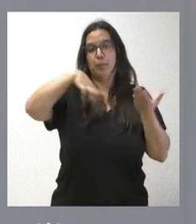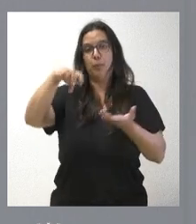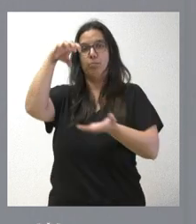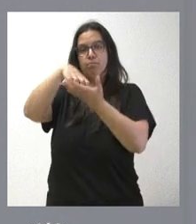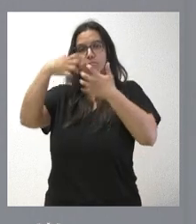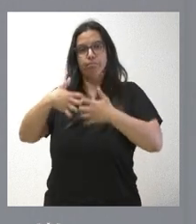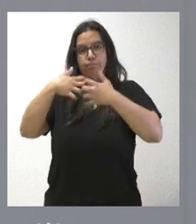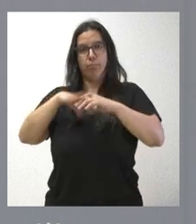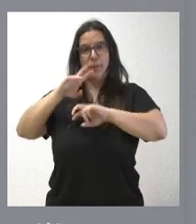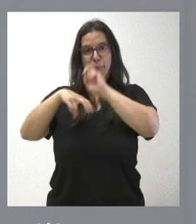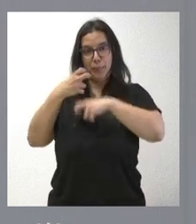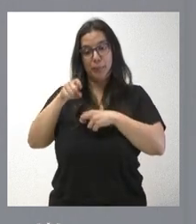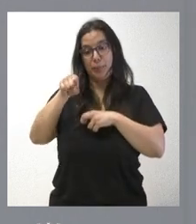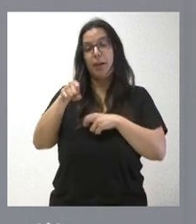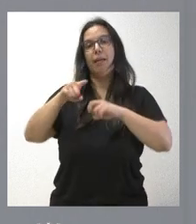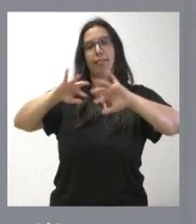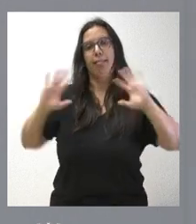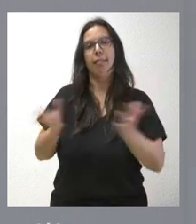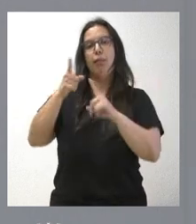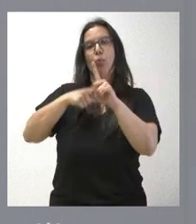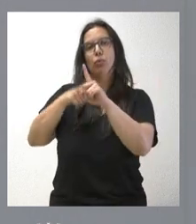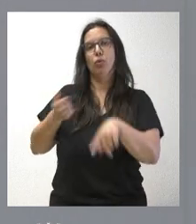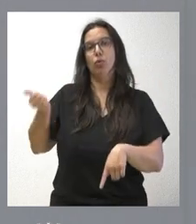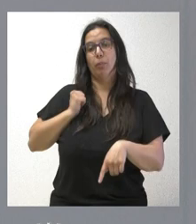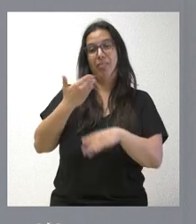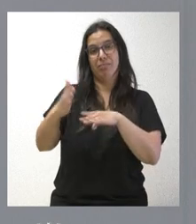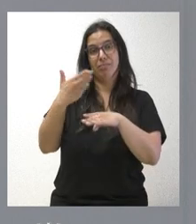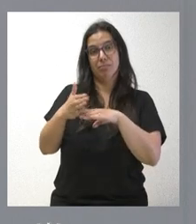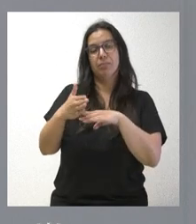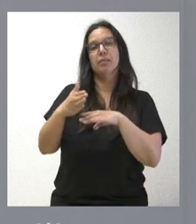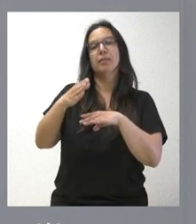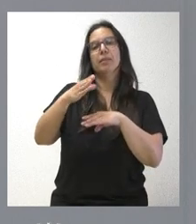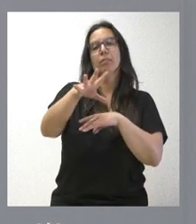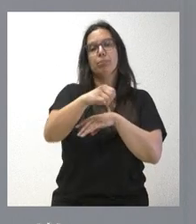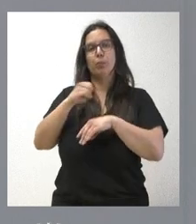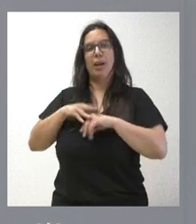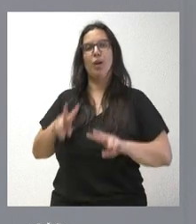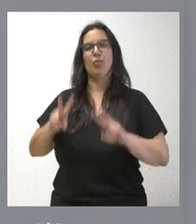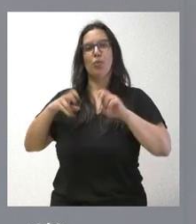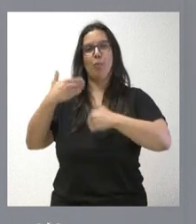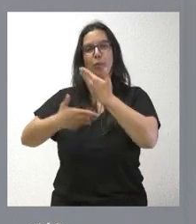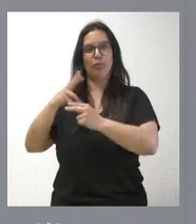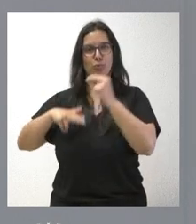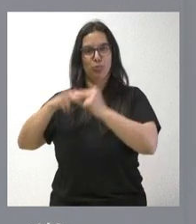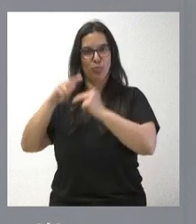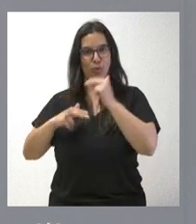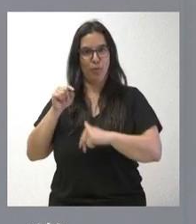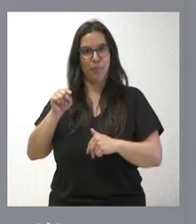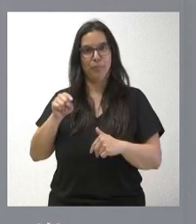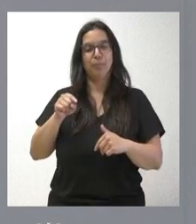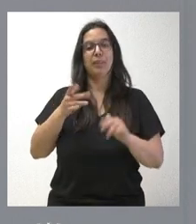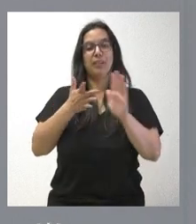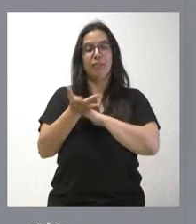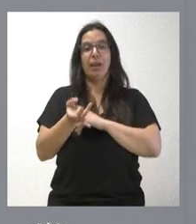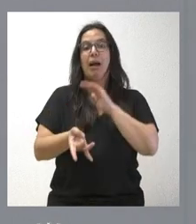y se impulsa la reutilización de estos residuos en nuevos procesos de construcción. Genera actividad y